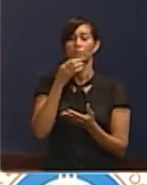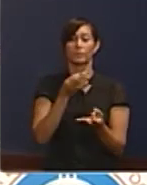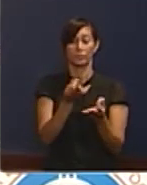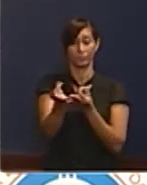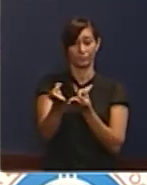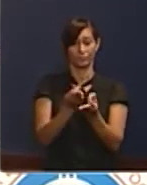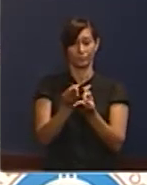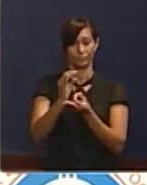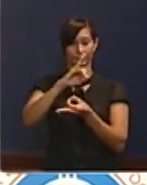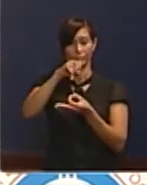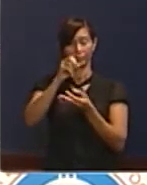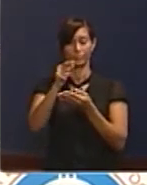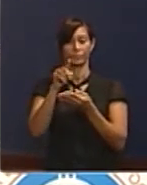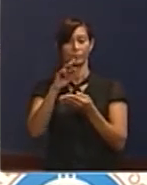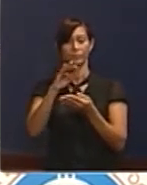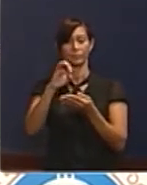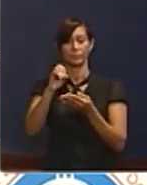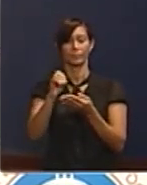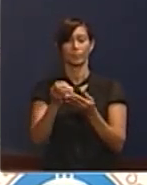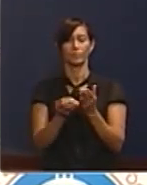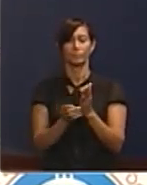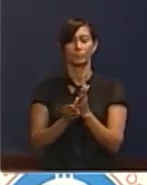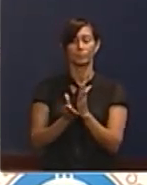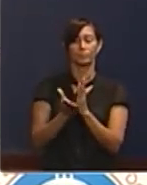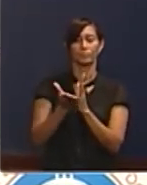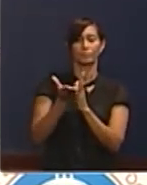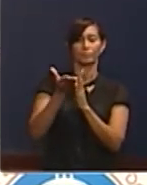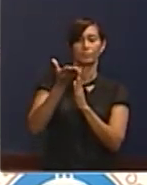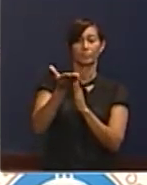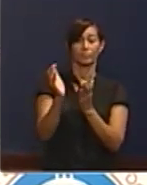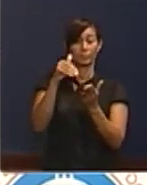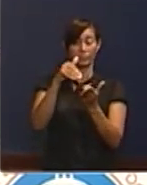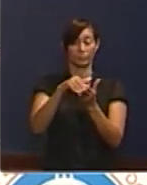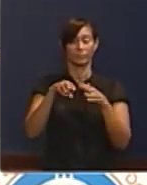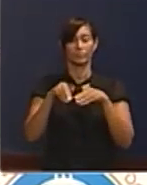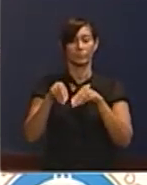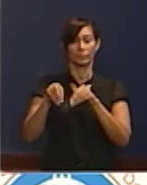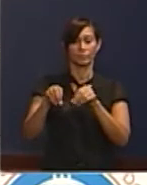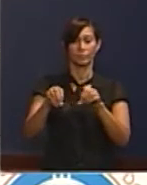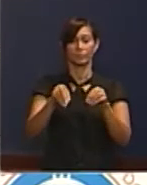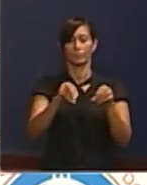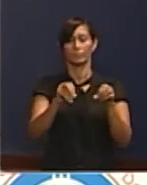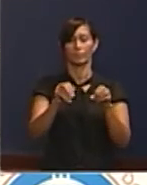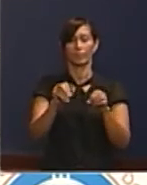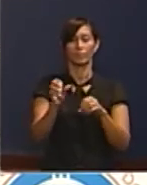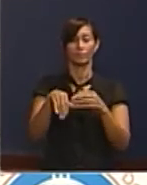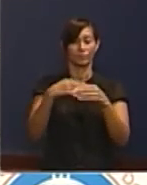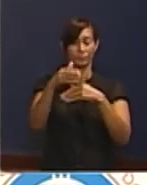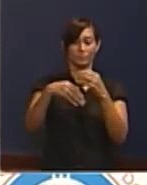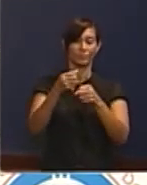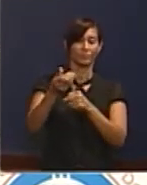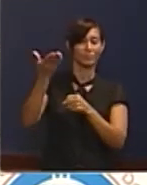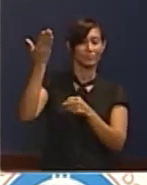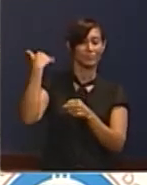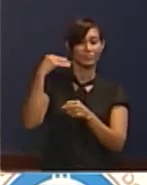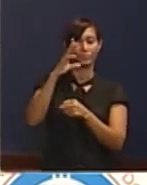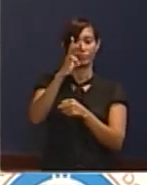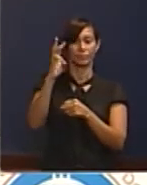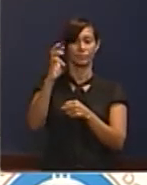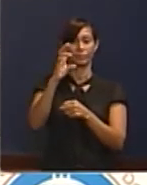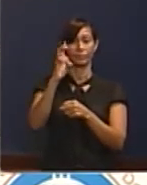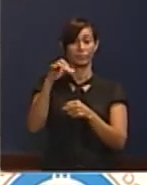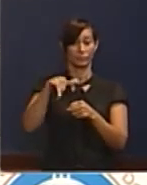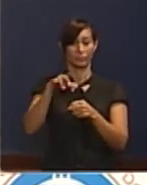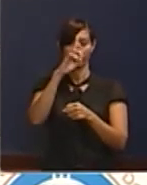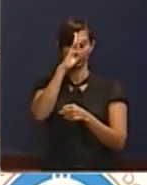ingeniero Benítez, a fomentar nuevamente ese cultivo que en los años 60, 70, República Dominicana